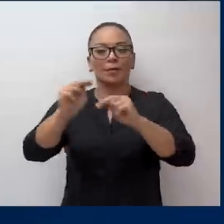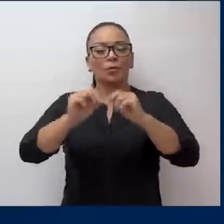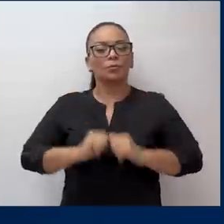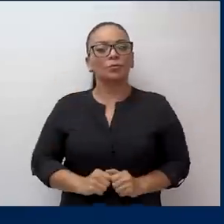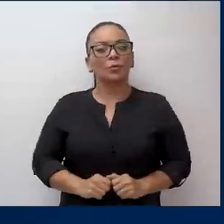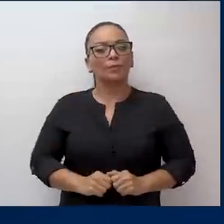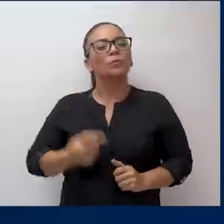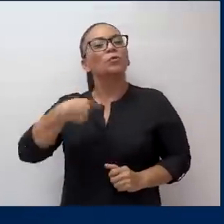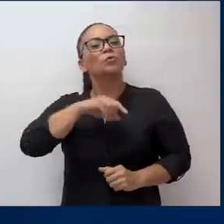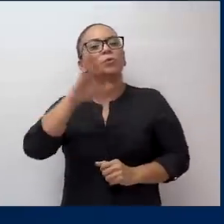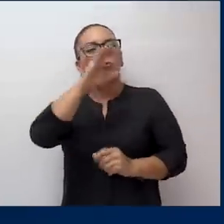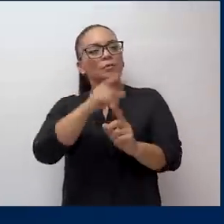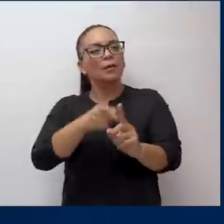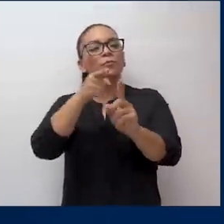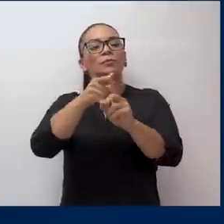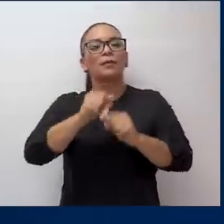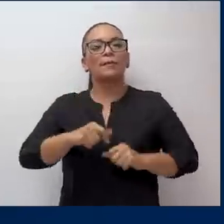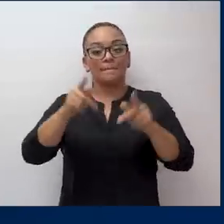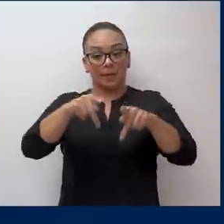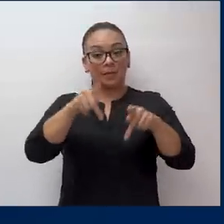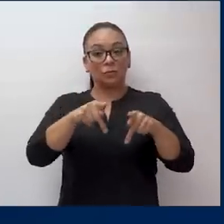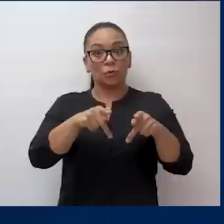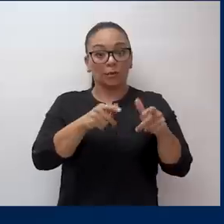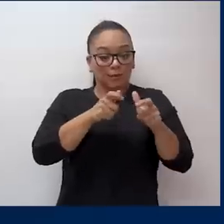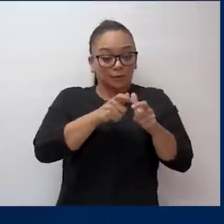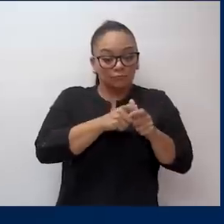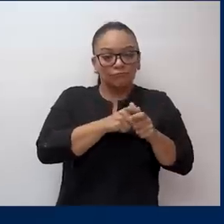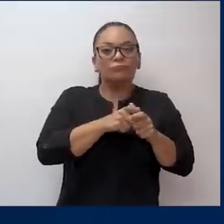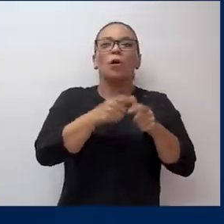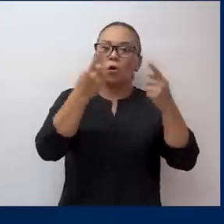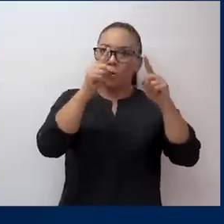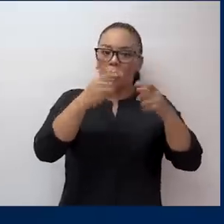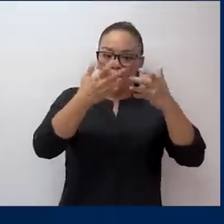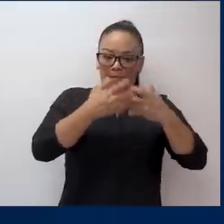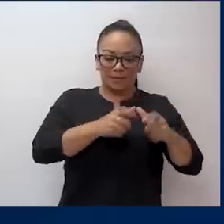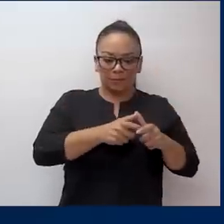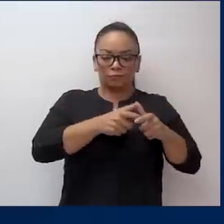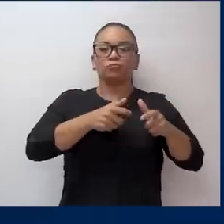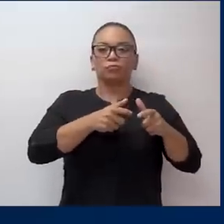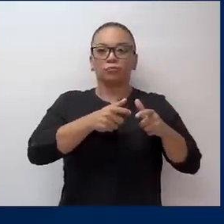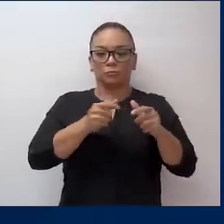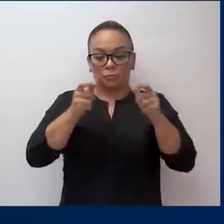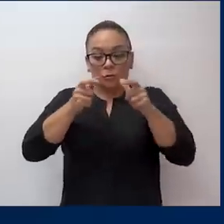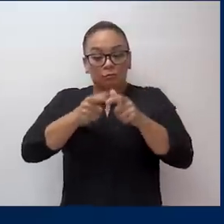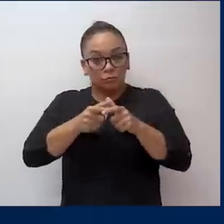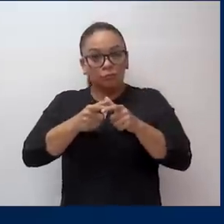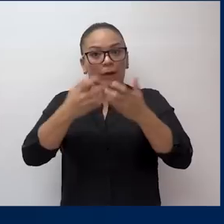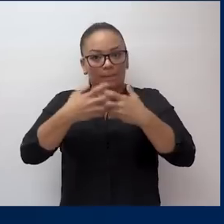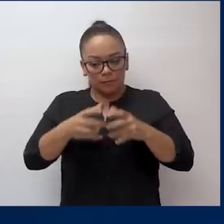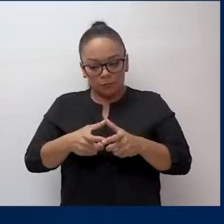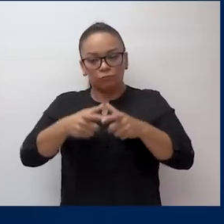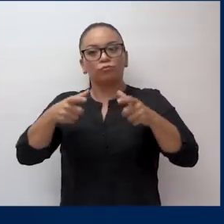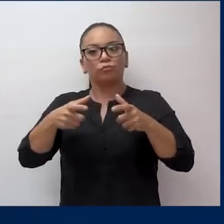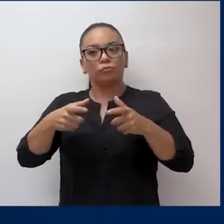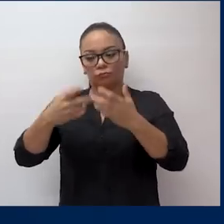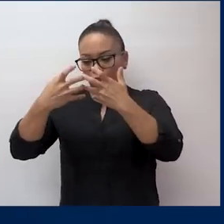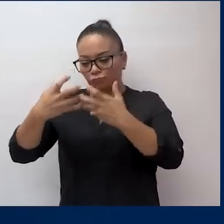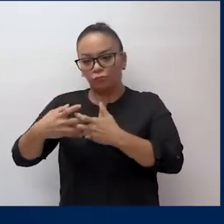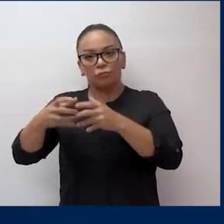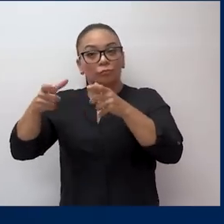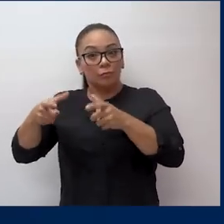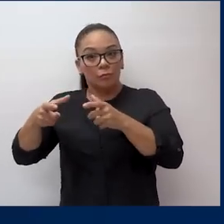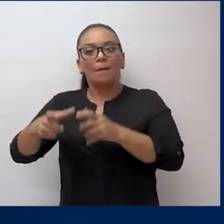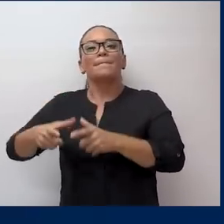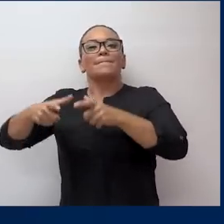Además, buscamos que los emprendedores se conviertan en empresarios, los microempresarios en pequeños empresarios y los pequeños